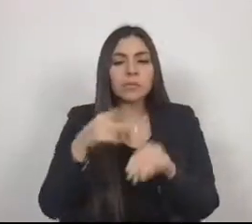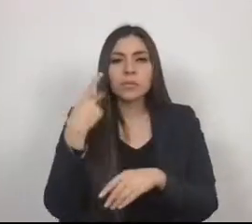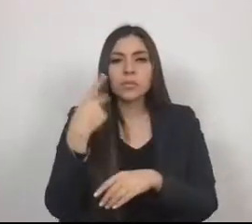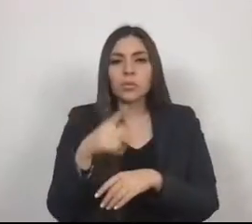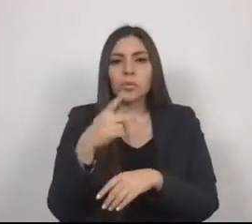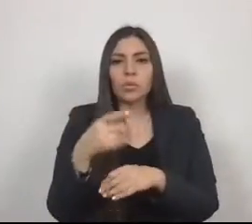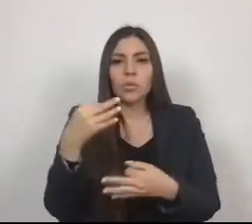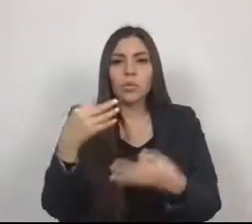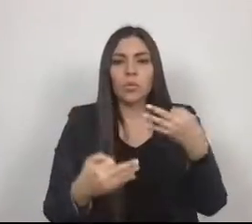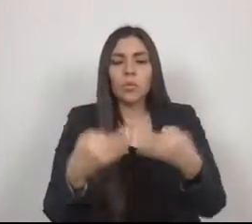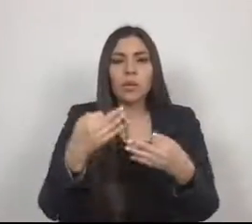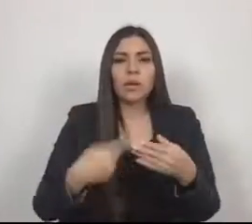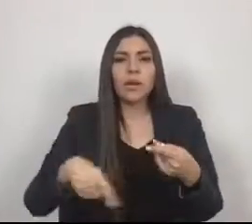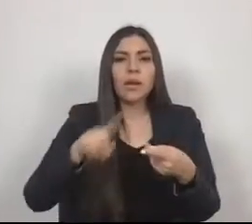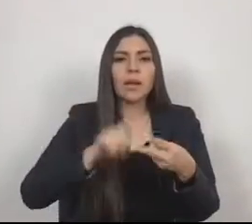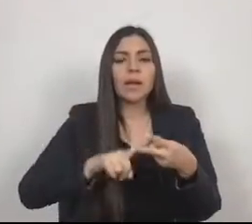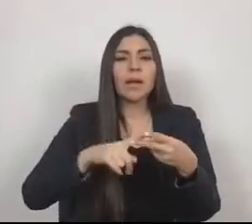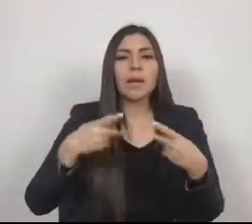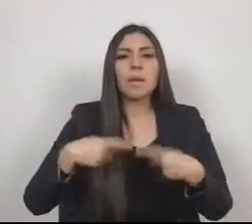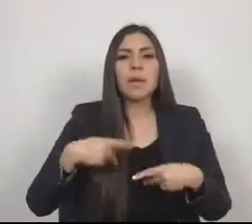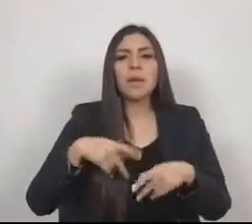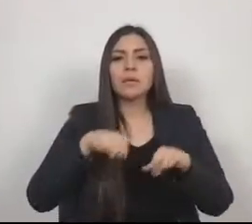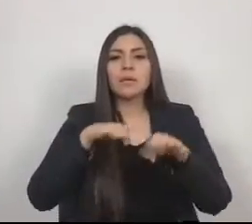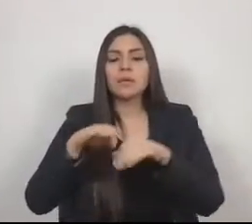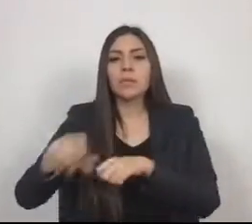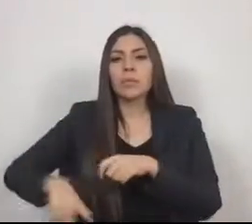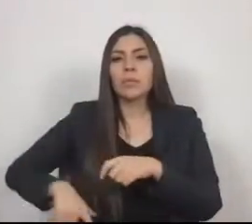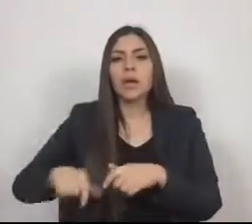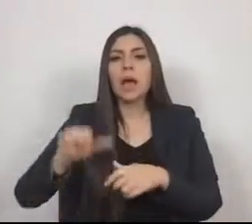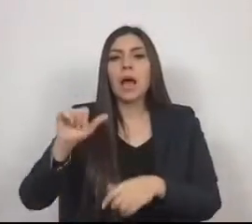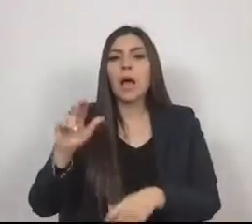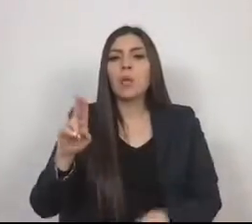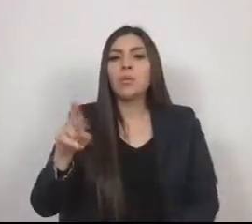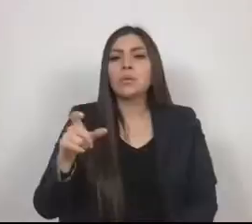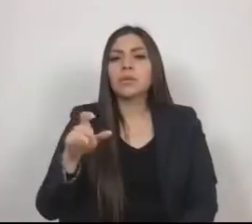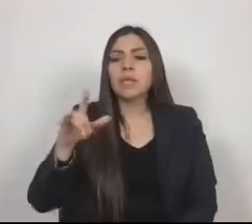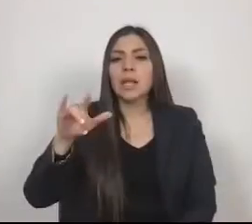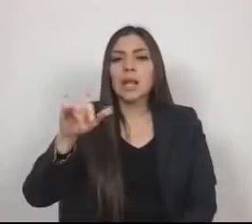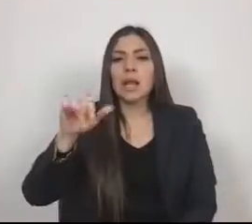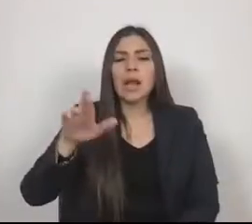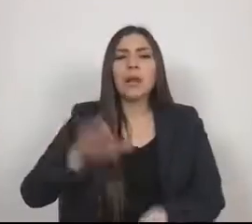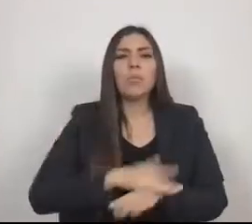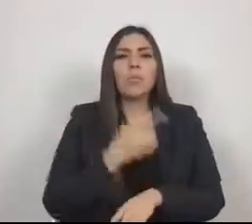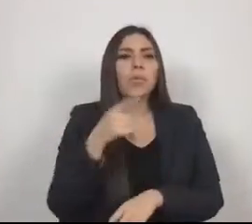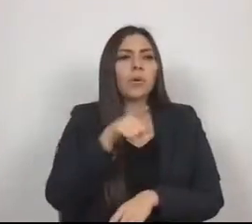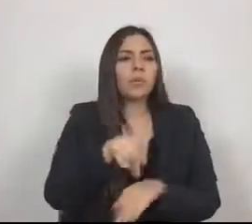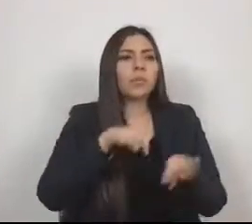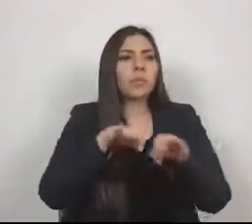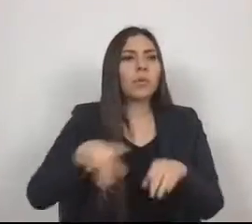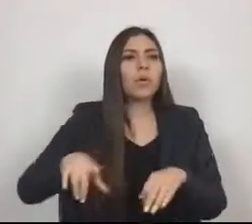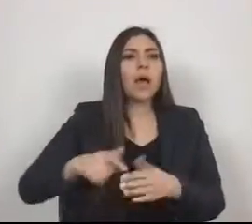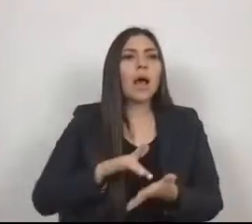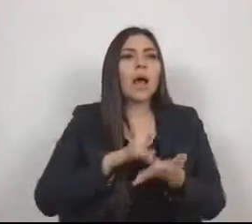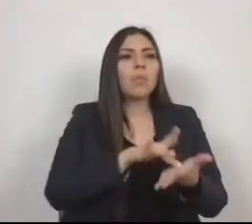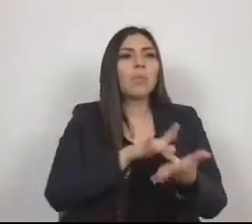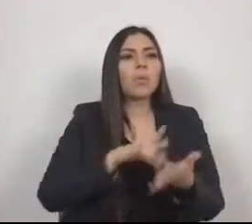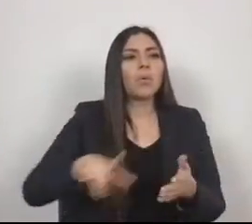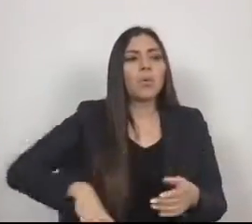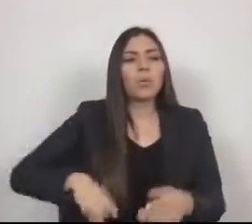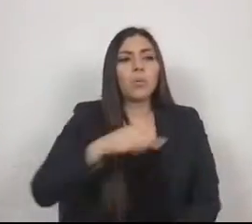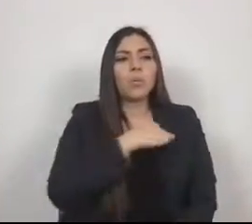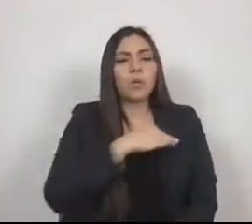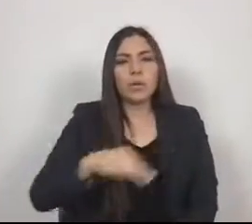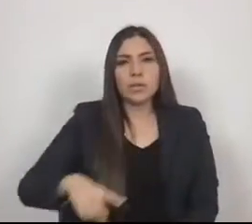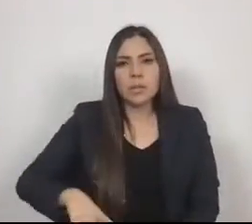autoridades auxiliares, en razón de que realizan atribuciones que competen al gobierno municipal, colaborando con